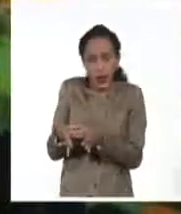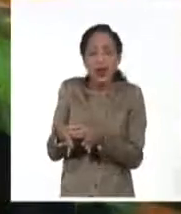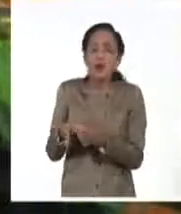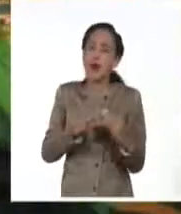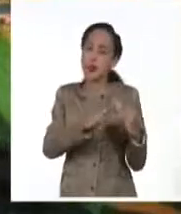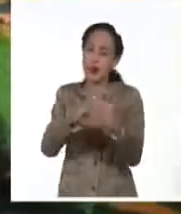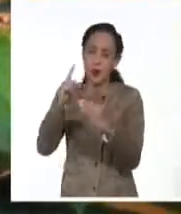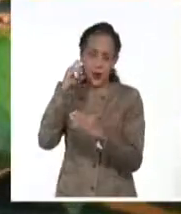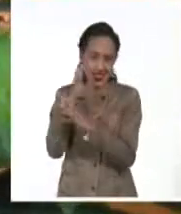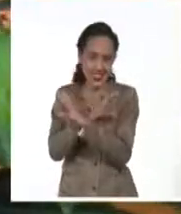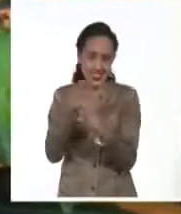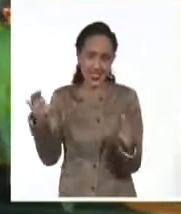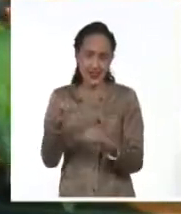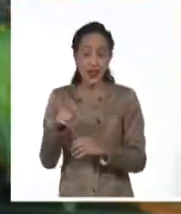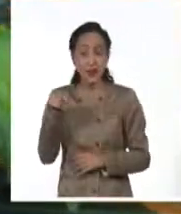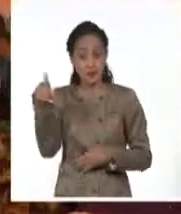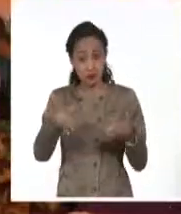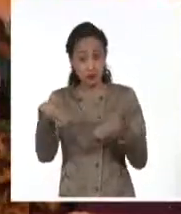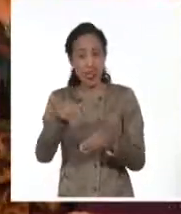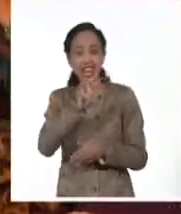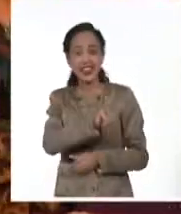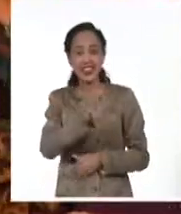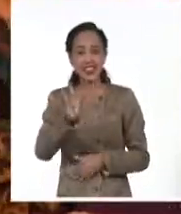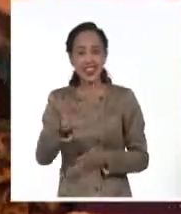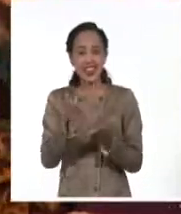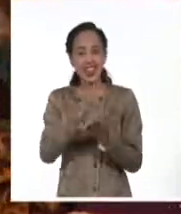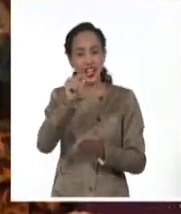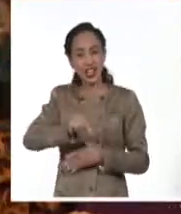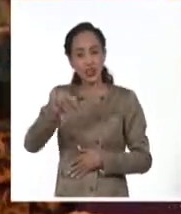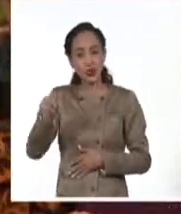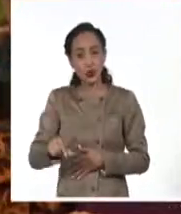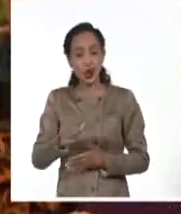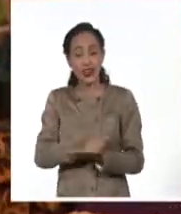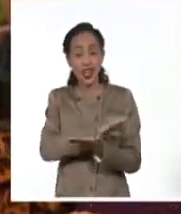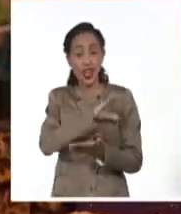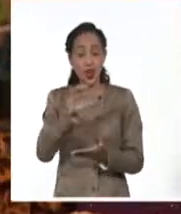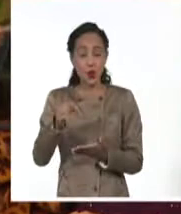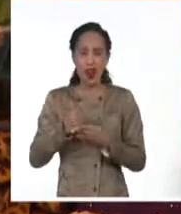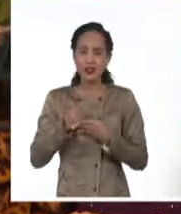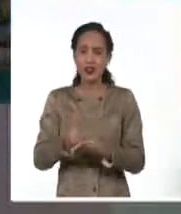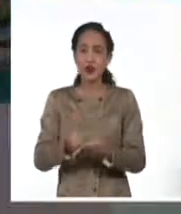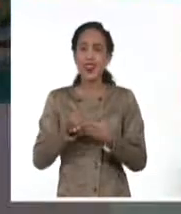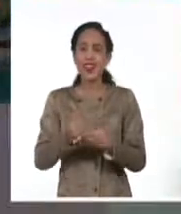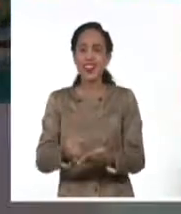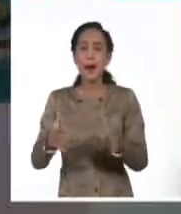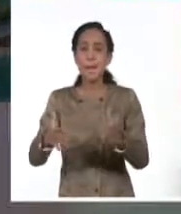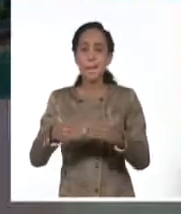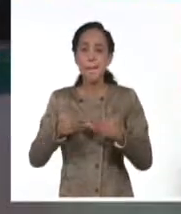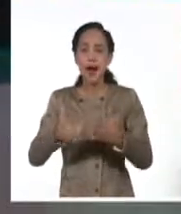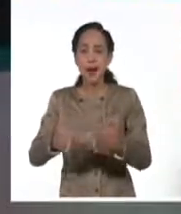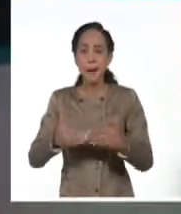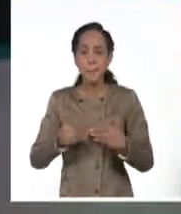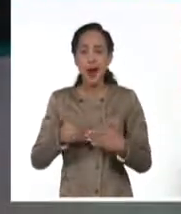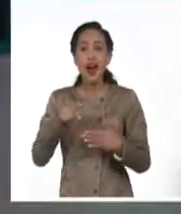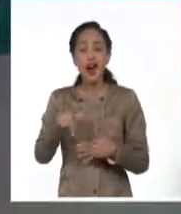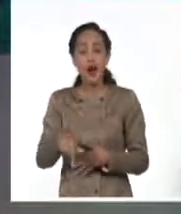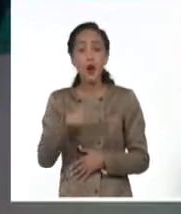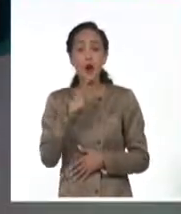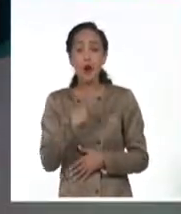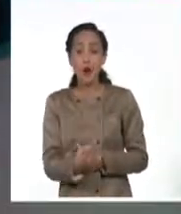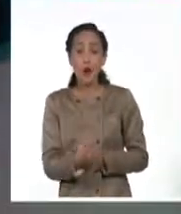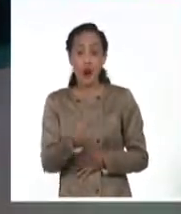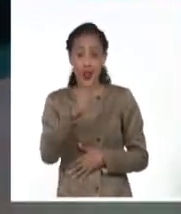Esta vez fueron 33 los estudiantes de la Escuela Solidaridad con Panamá, agasajados por llegar a la edad de las